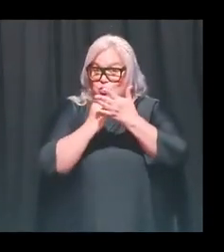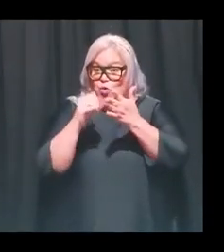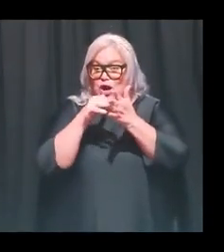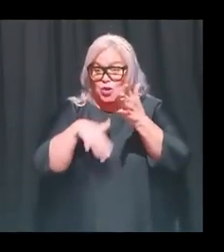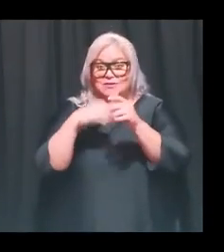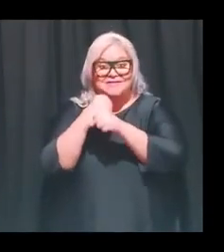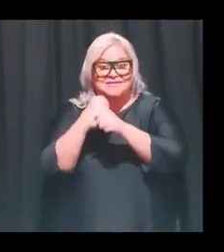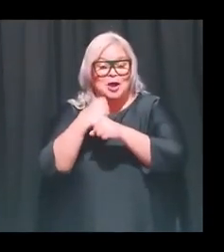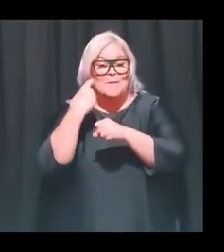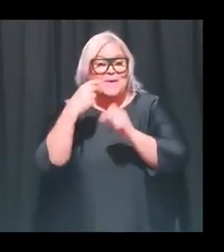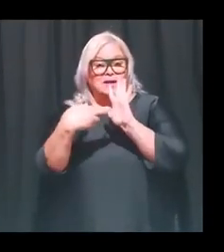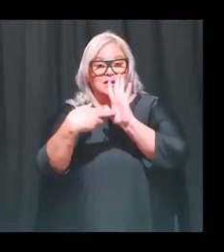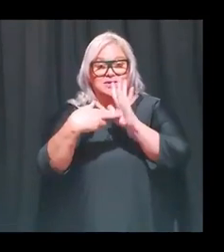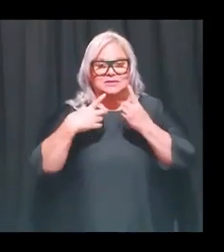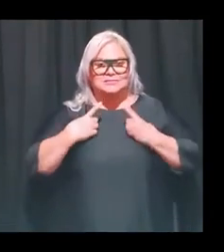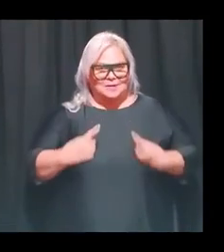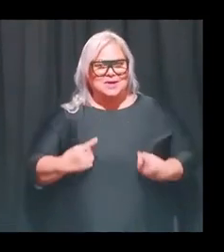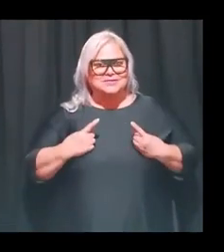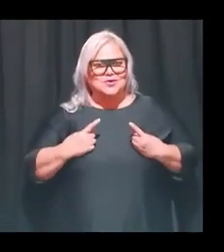estudiantes para reflejar la depresión.